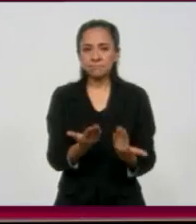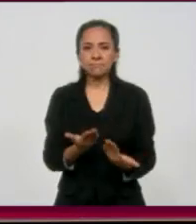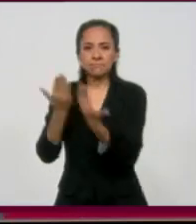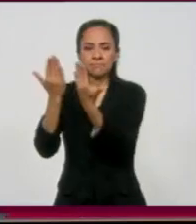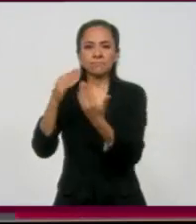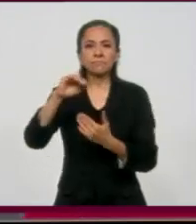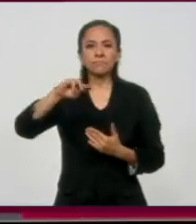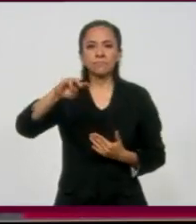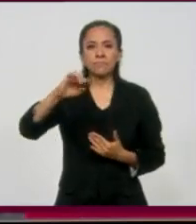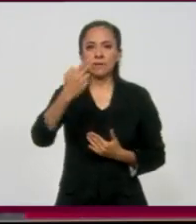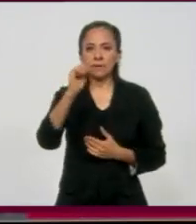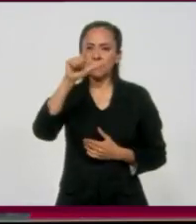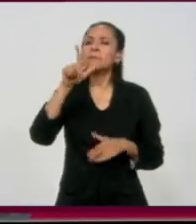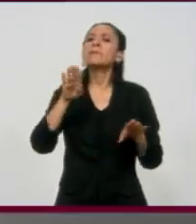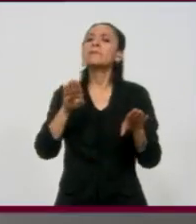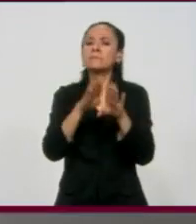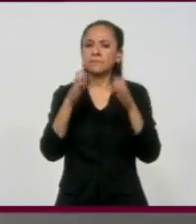Cruz. ¿Cómo estás, Miguel? Buenas noches.